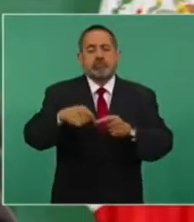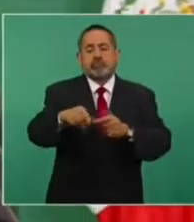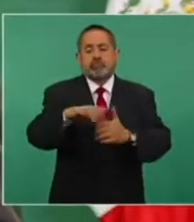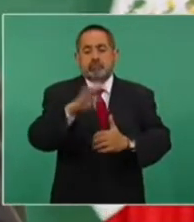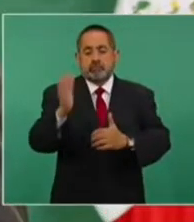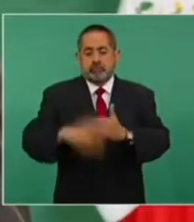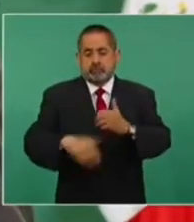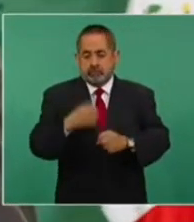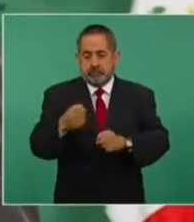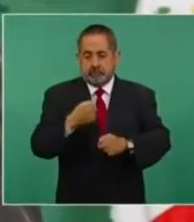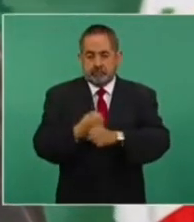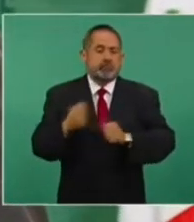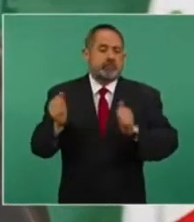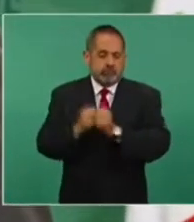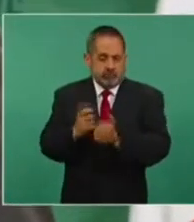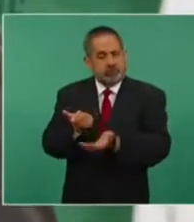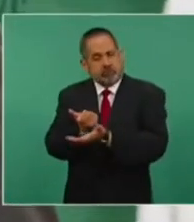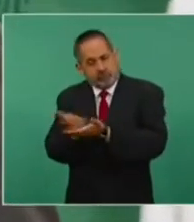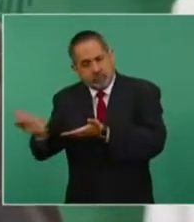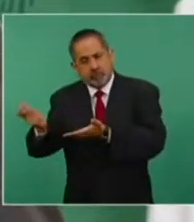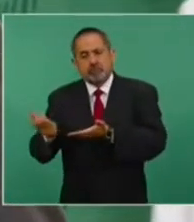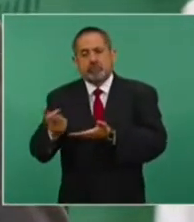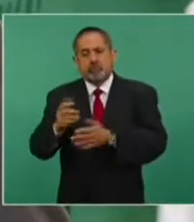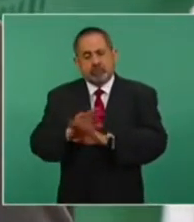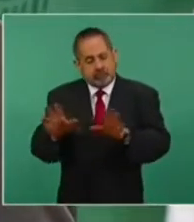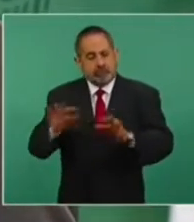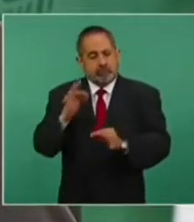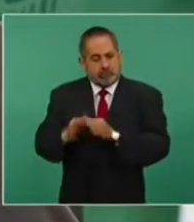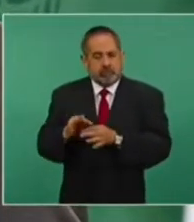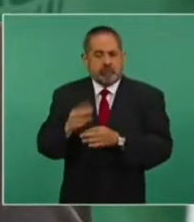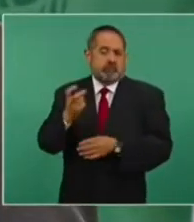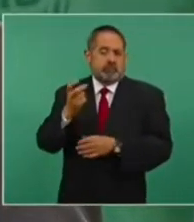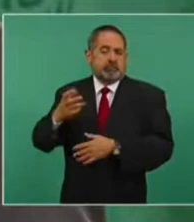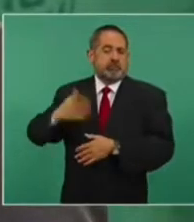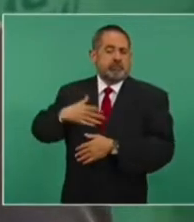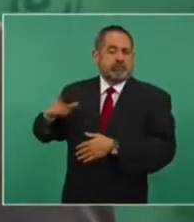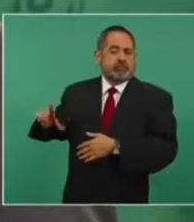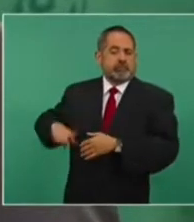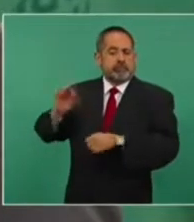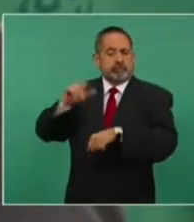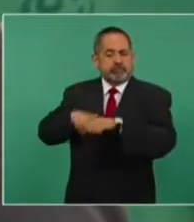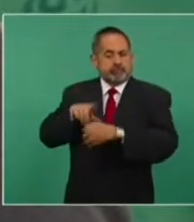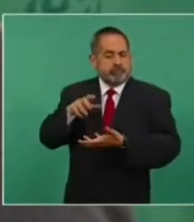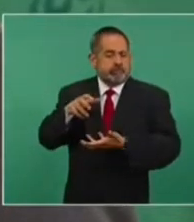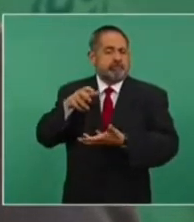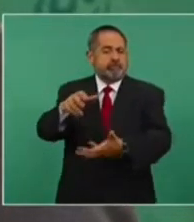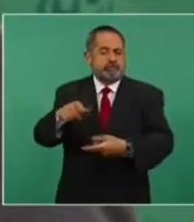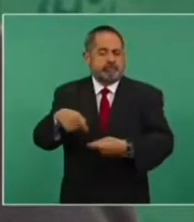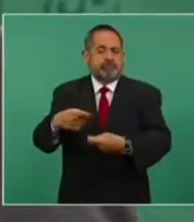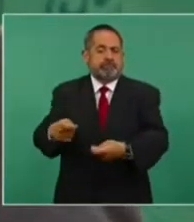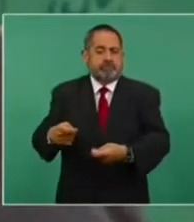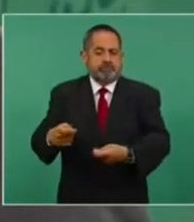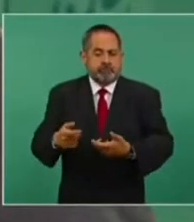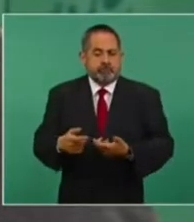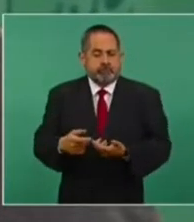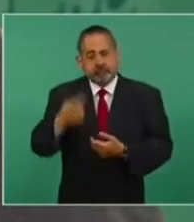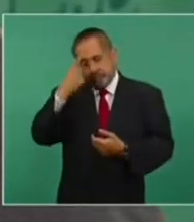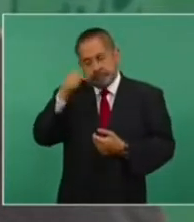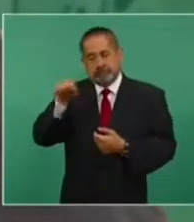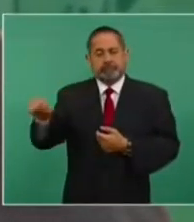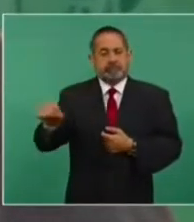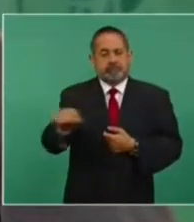sin problema, por los trabajadores,